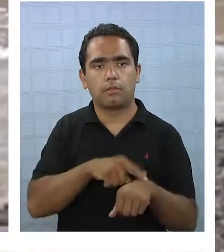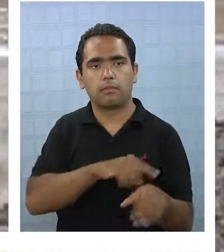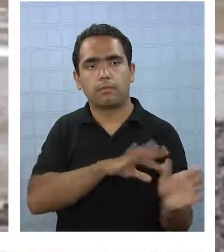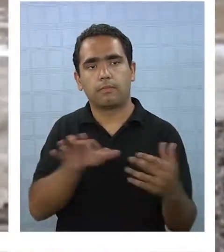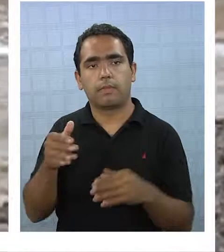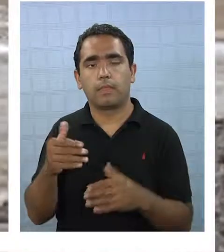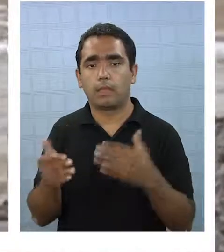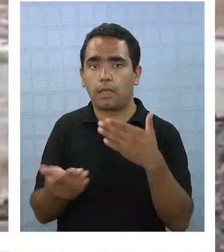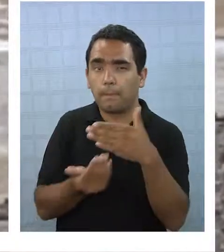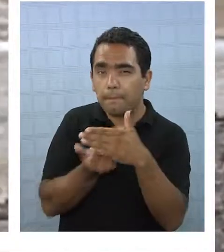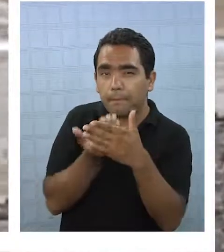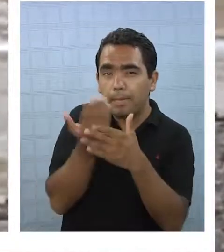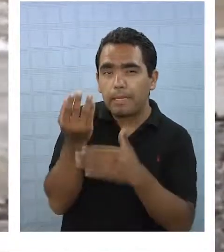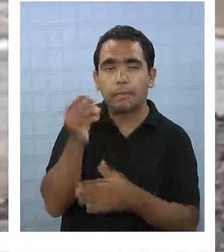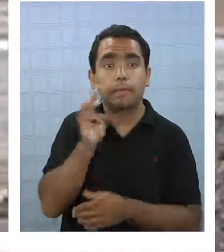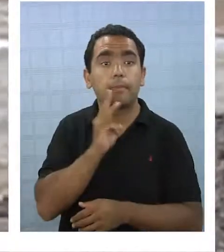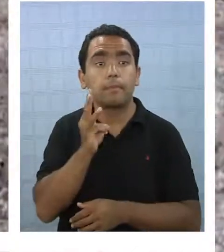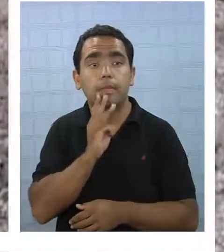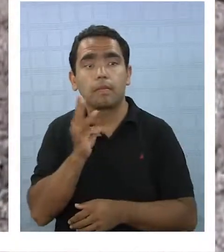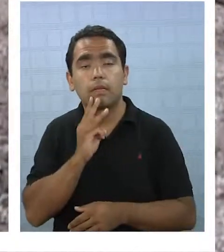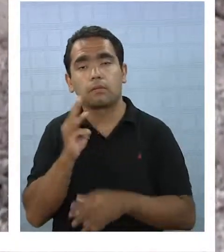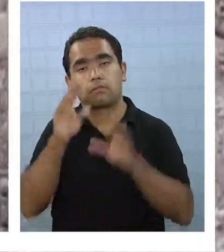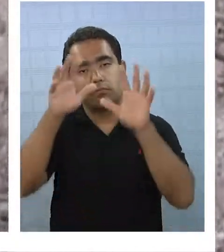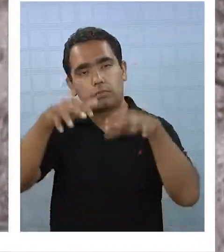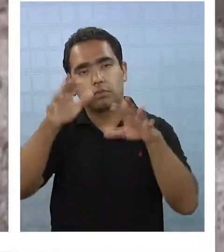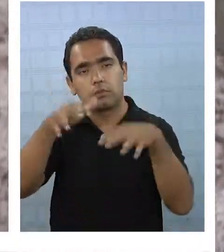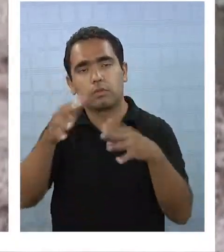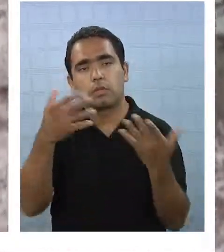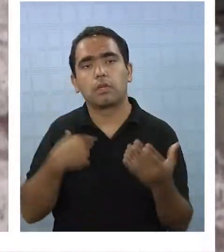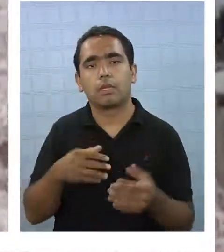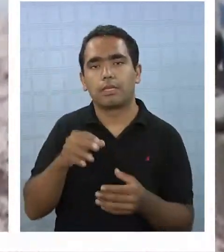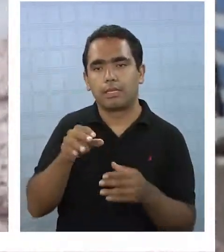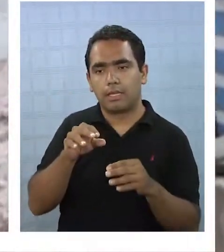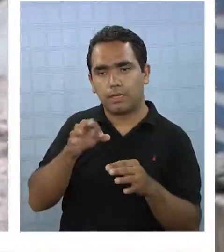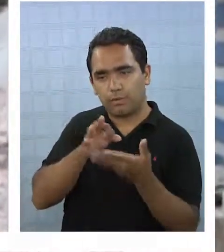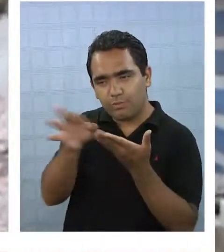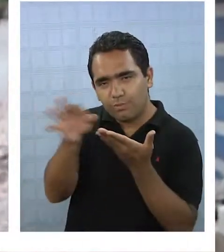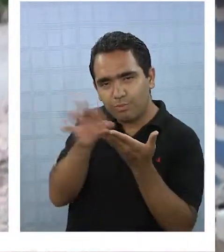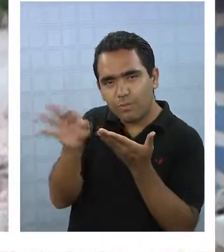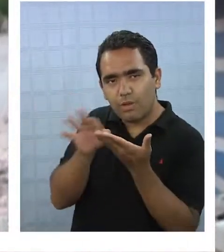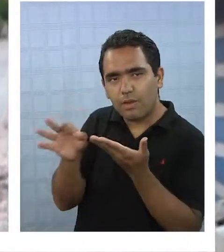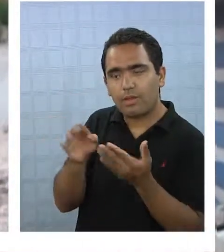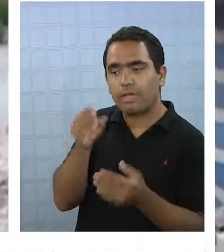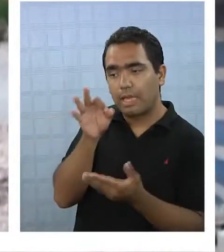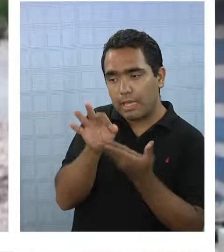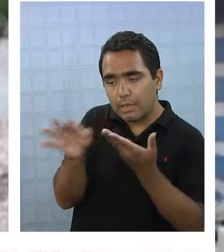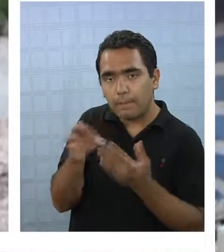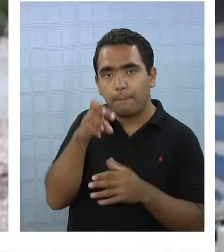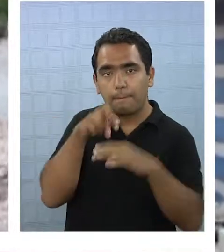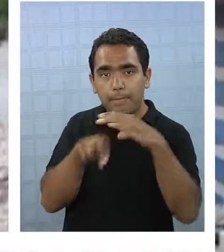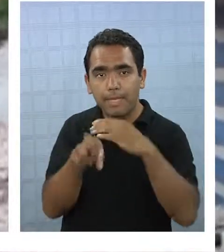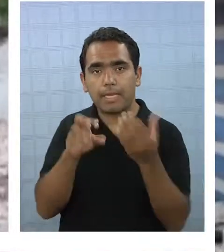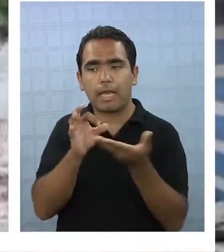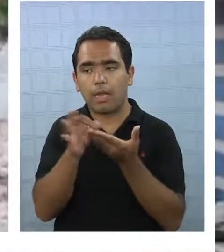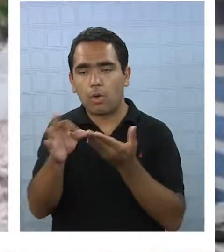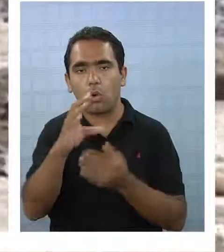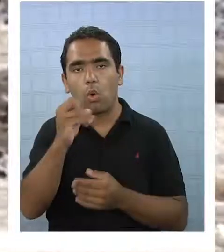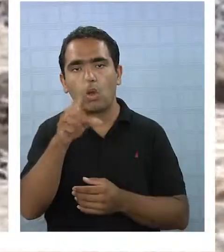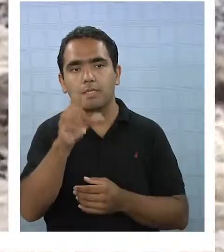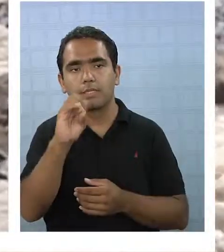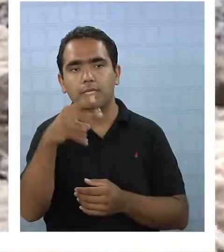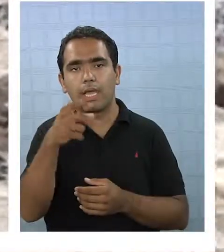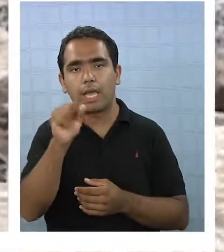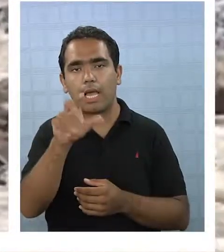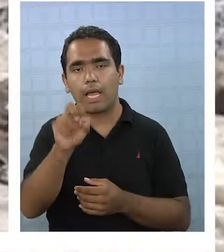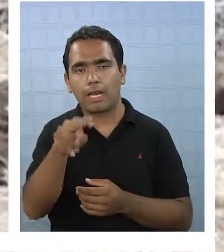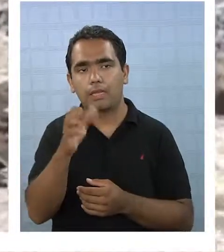Durante la madrugada de este miércoles continuaron las precipitaciones en el sector precordillerano, especialmente en Cancosa, Pique y Colchán, sin registrar cortes de